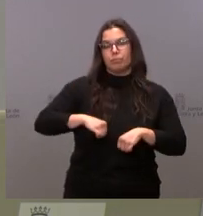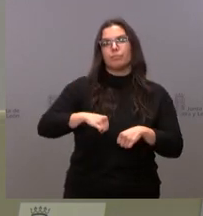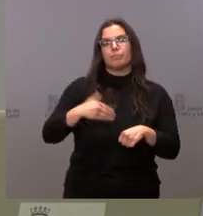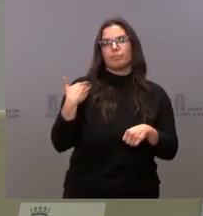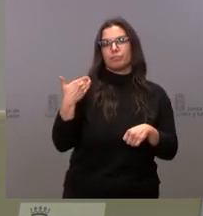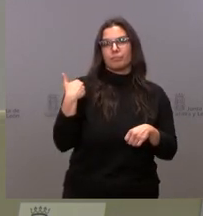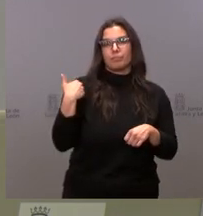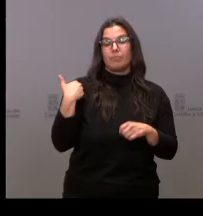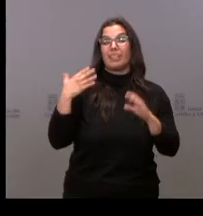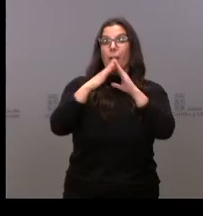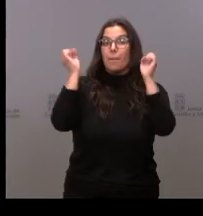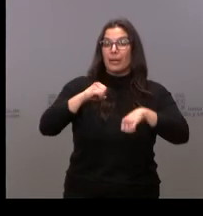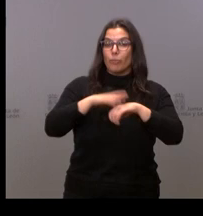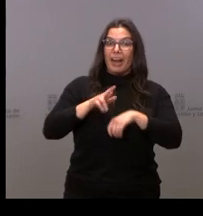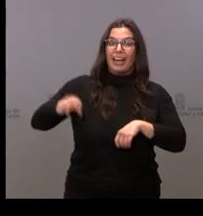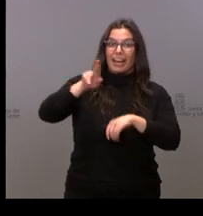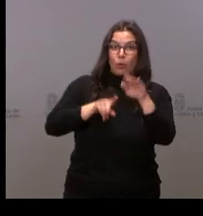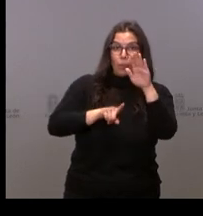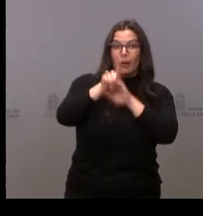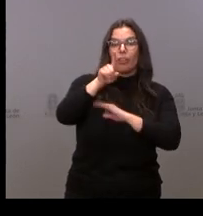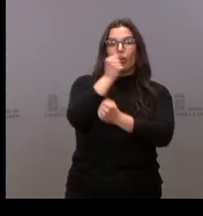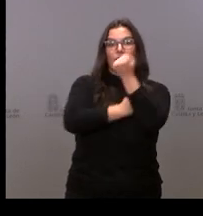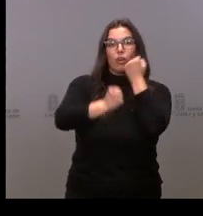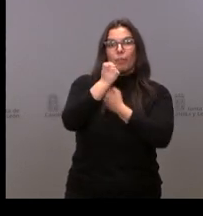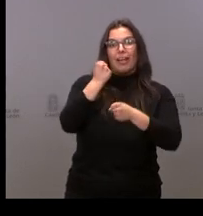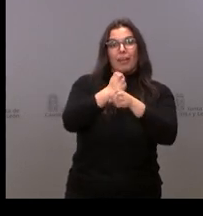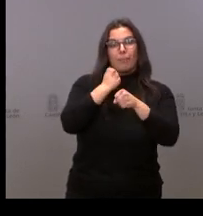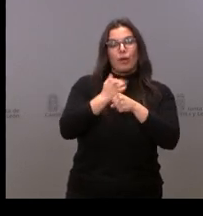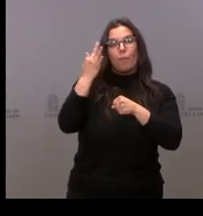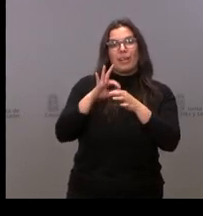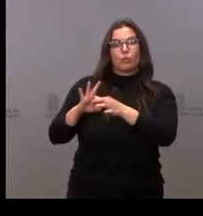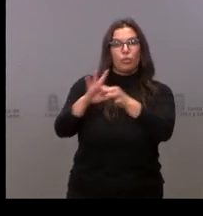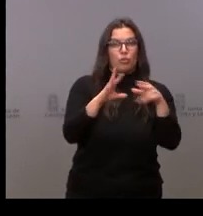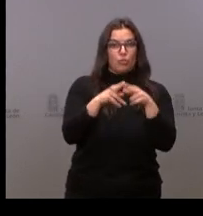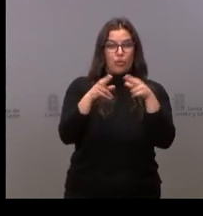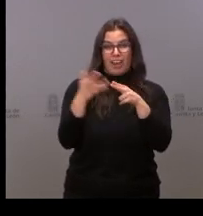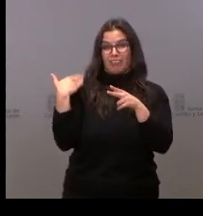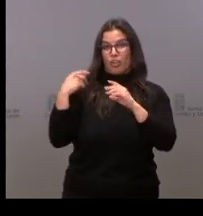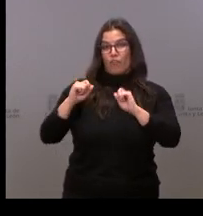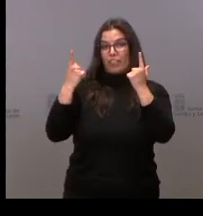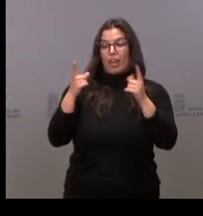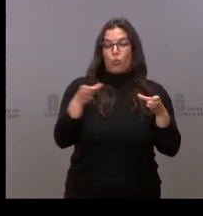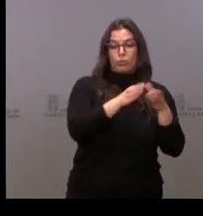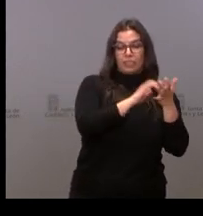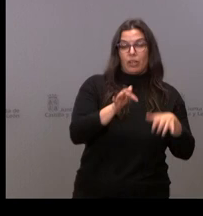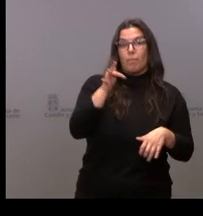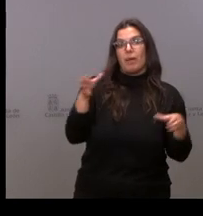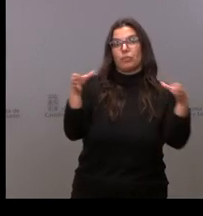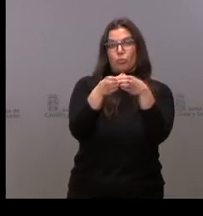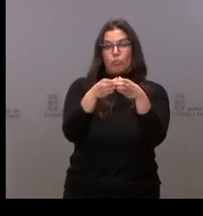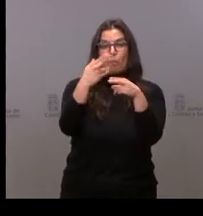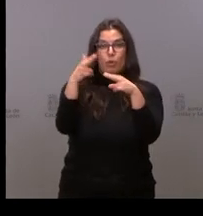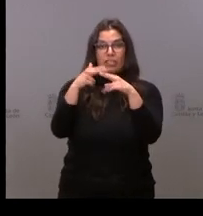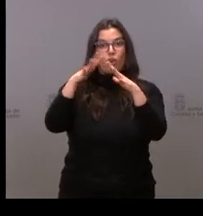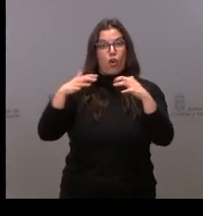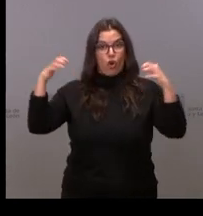y en el pacto para la recuperación económica, el empleo y la cohesión social que se formalizó entre la Junta de Castilla y León y los interrumpos parlamentarios, que